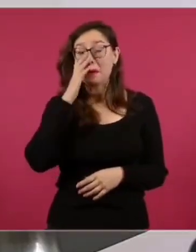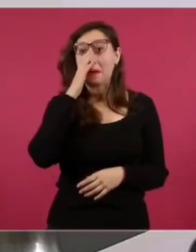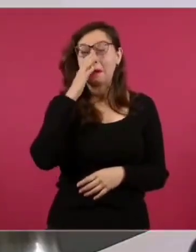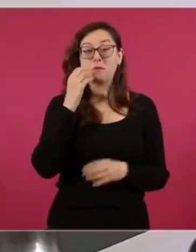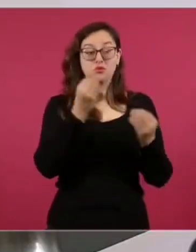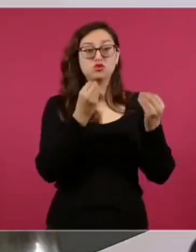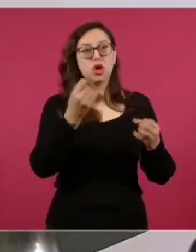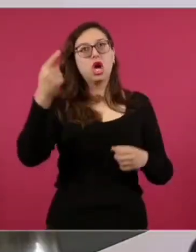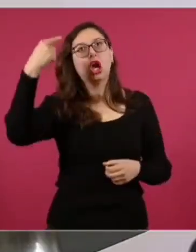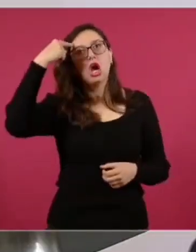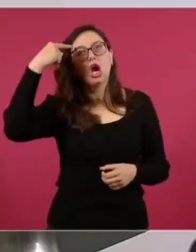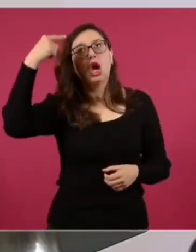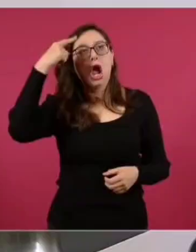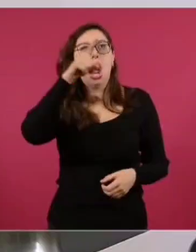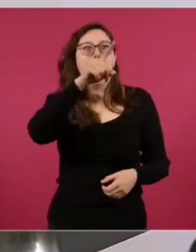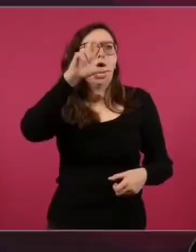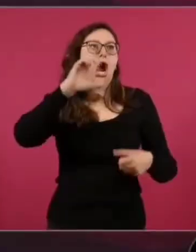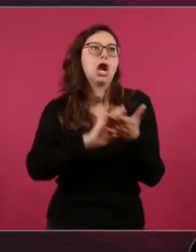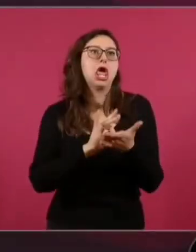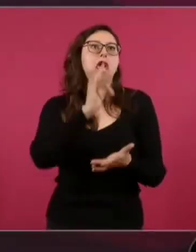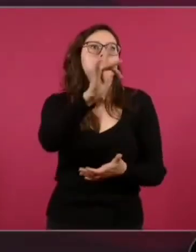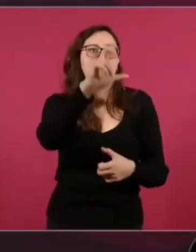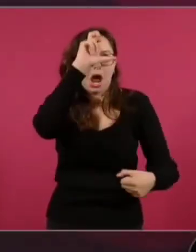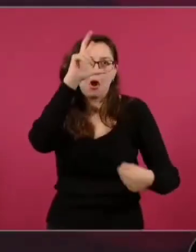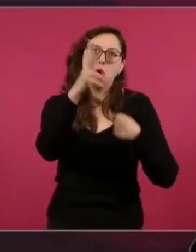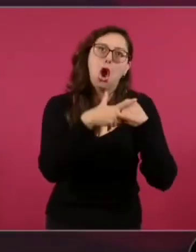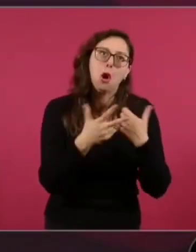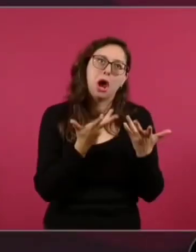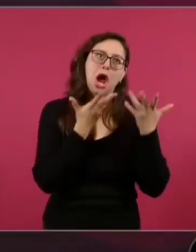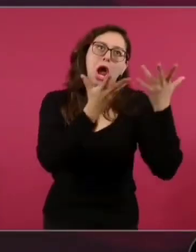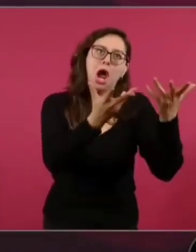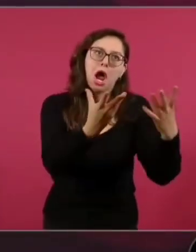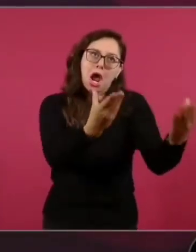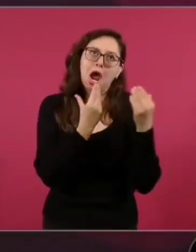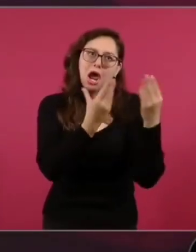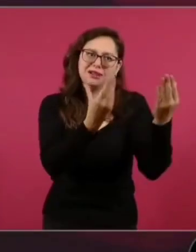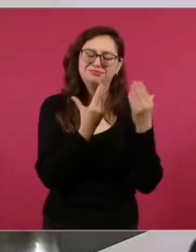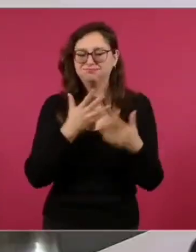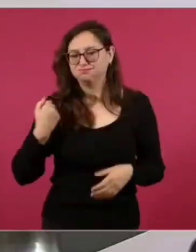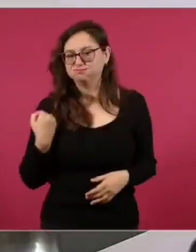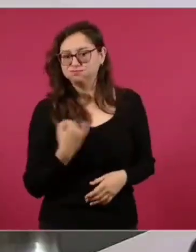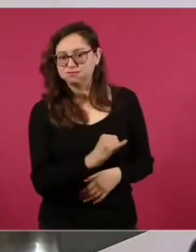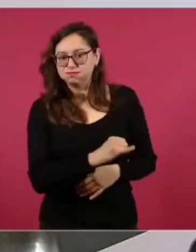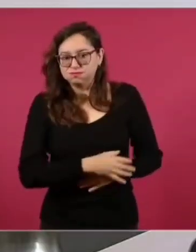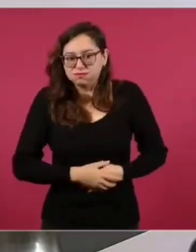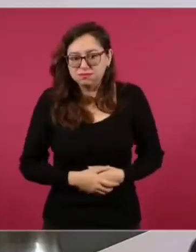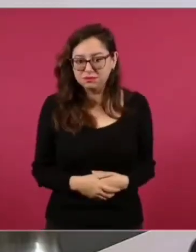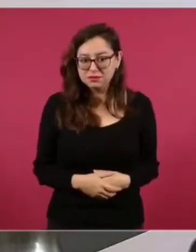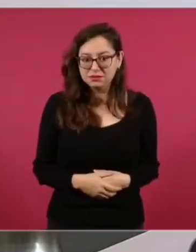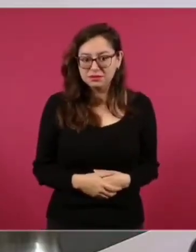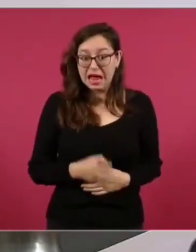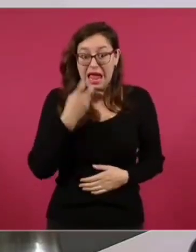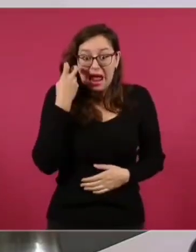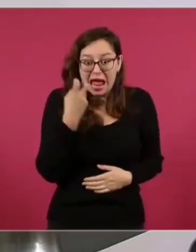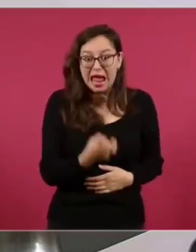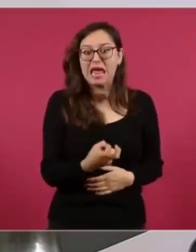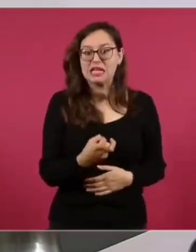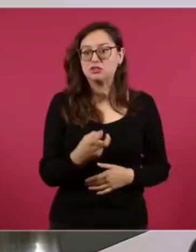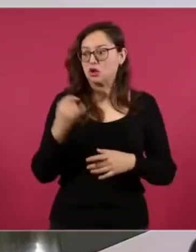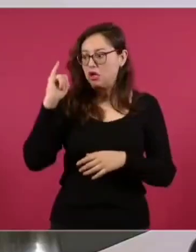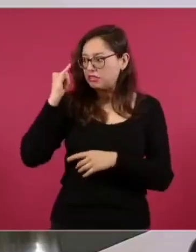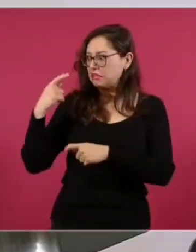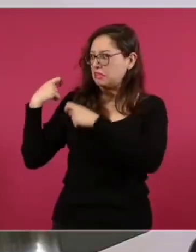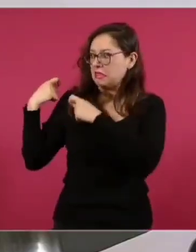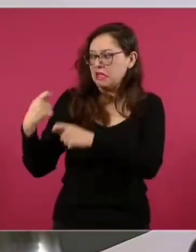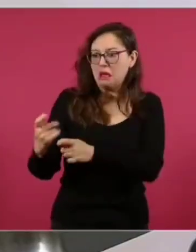eso hay que enfrentarlo. No, no al racismo, no porque eso nos negó, llegamos